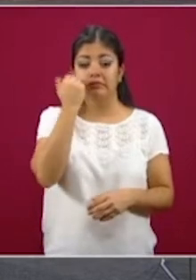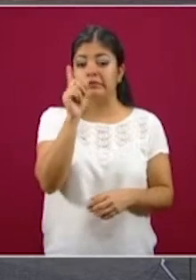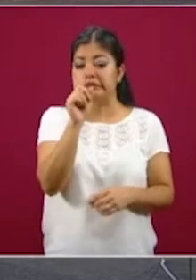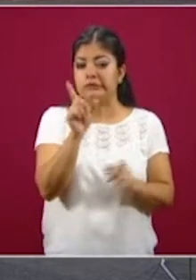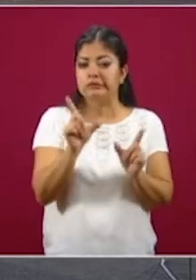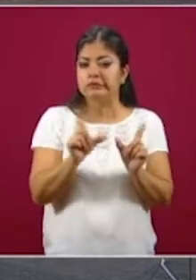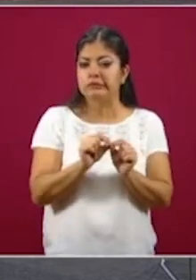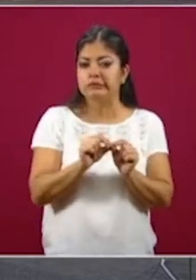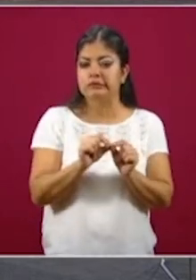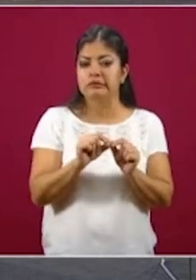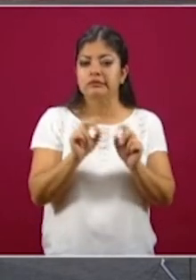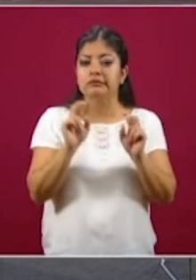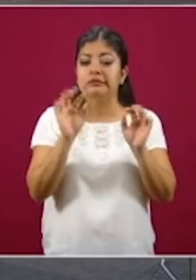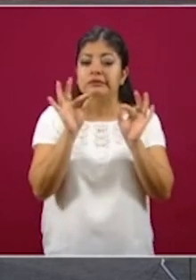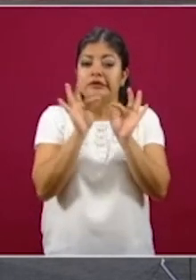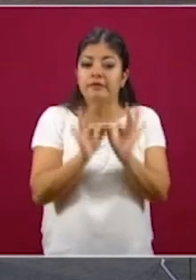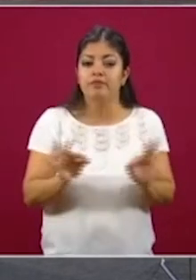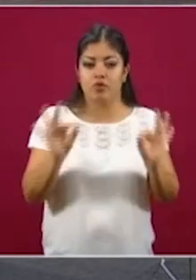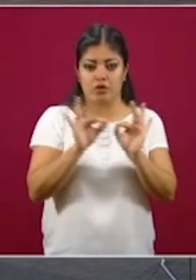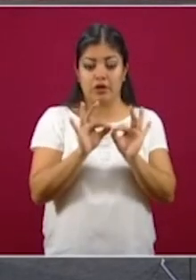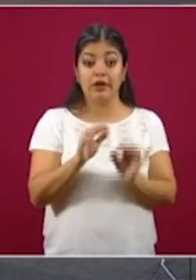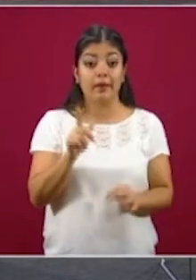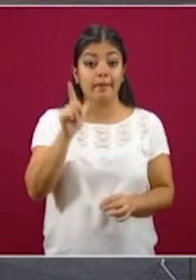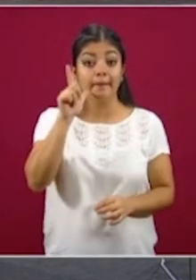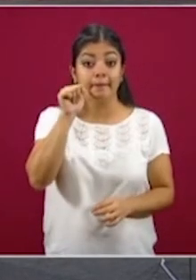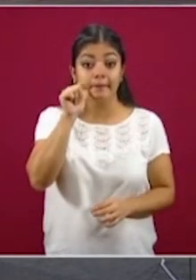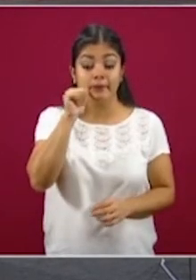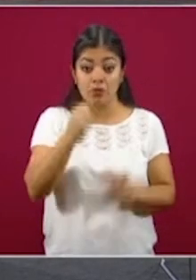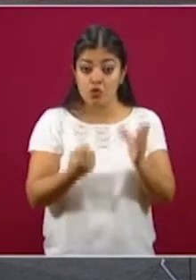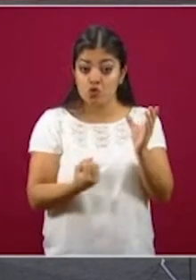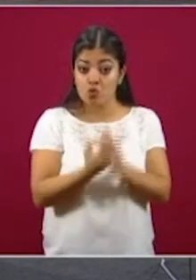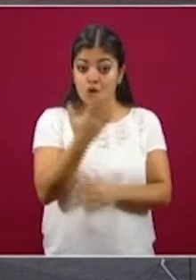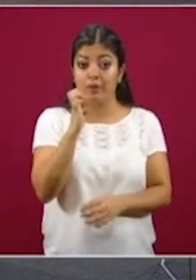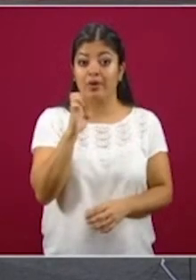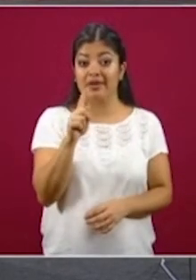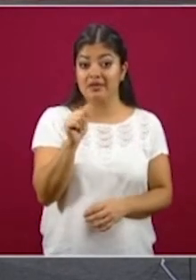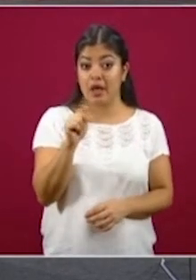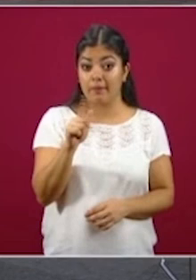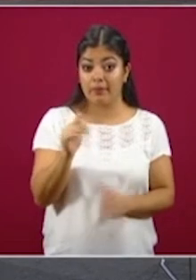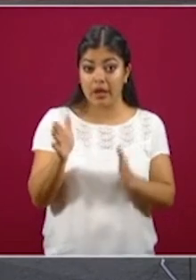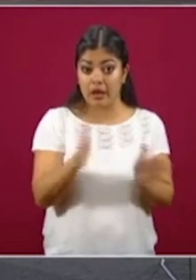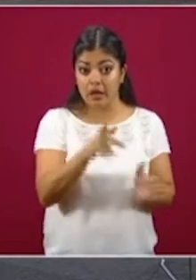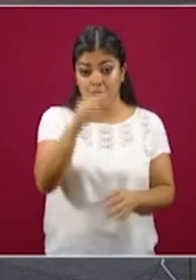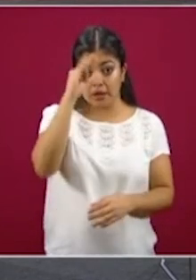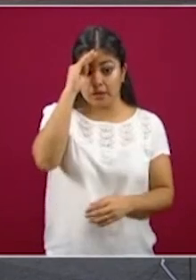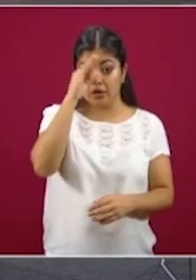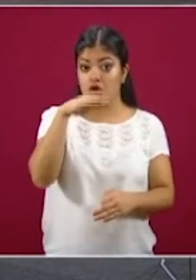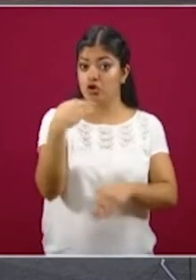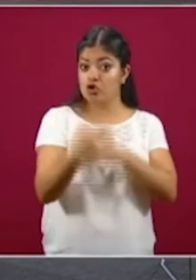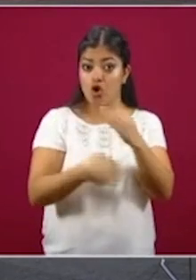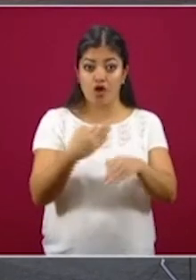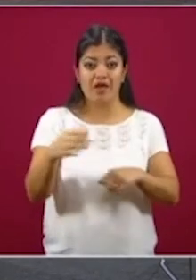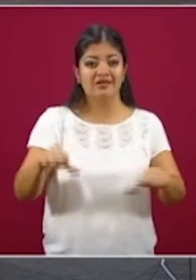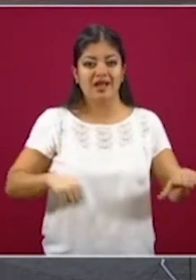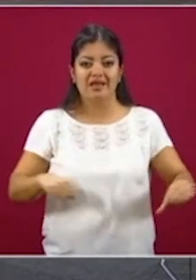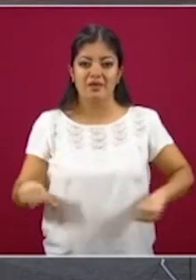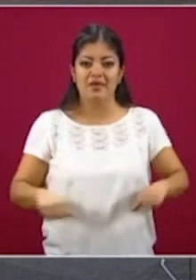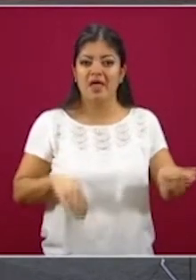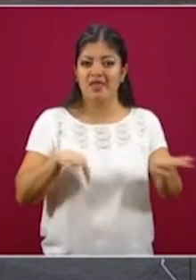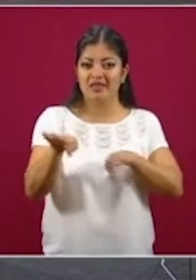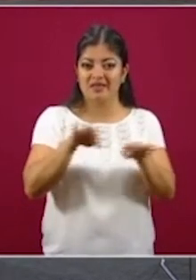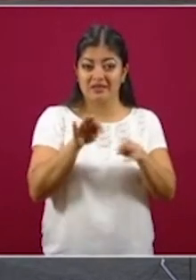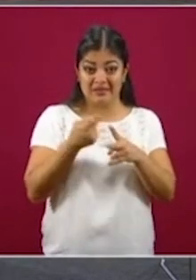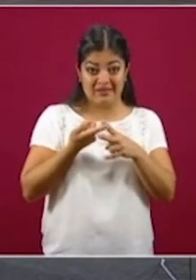muy bien el mensaje. Mañana frente a esta nueva etapa no implica que todas las actividades laborales